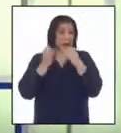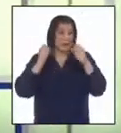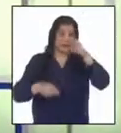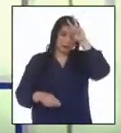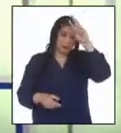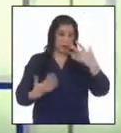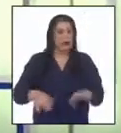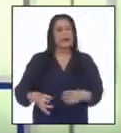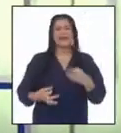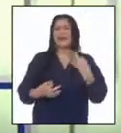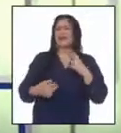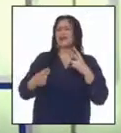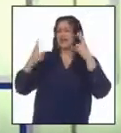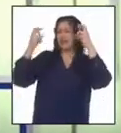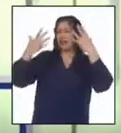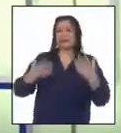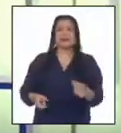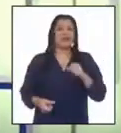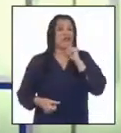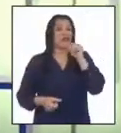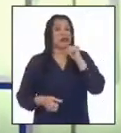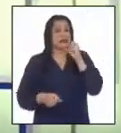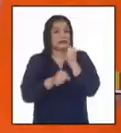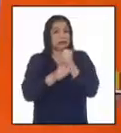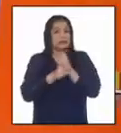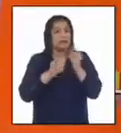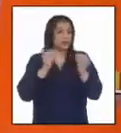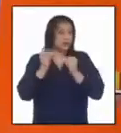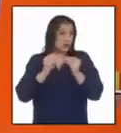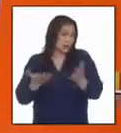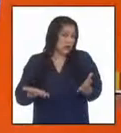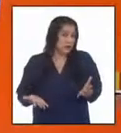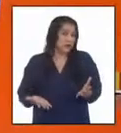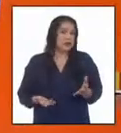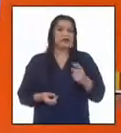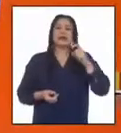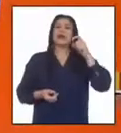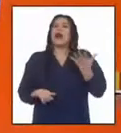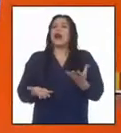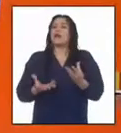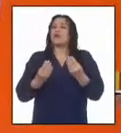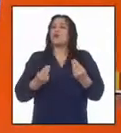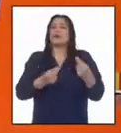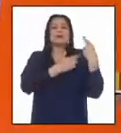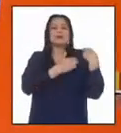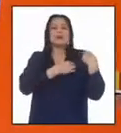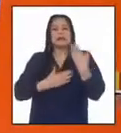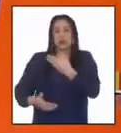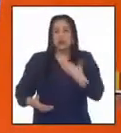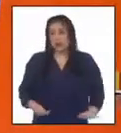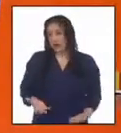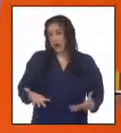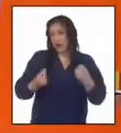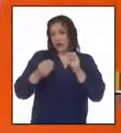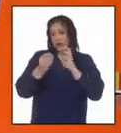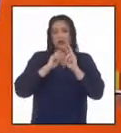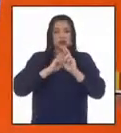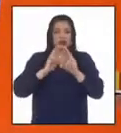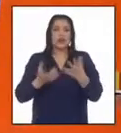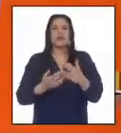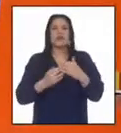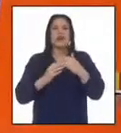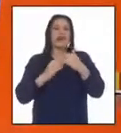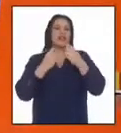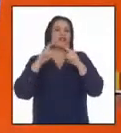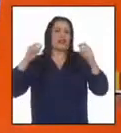realidad sanitaria de nuestro país que están pendientes de resolver. Hay tareas que el Estado busca resolver, como la brecha social y económica,